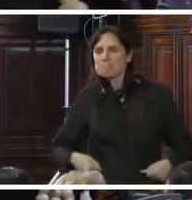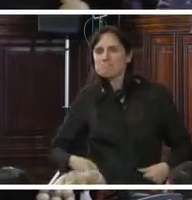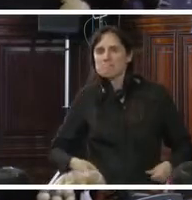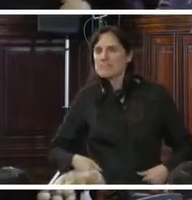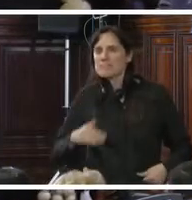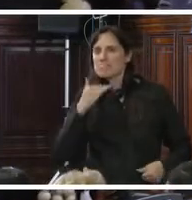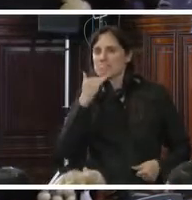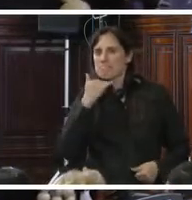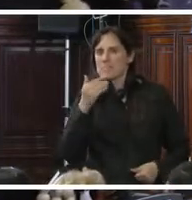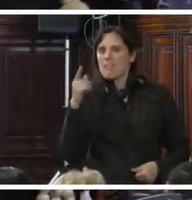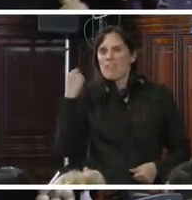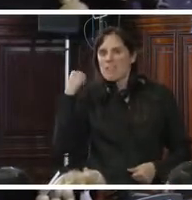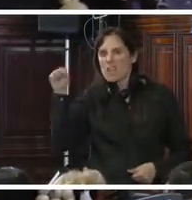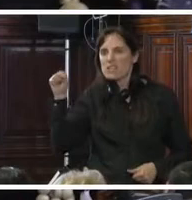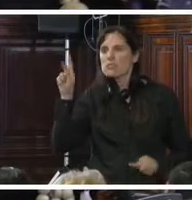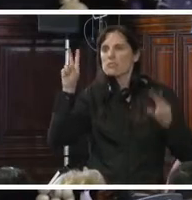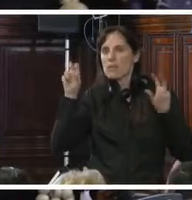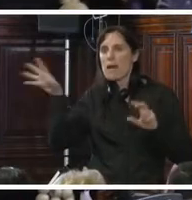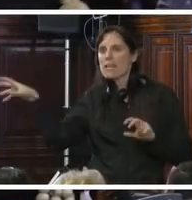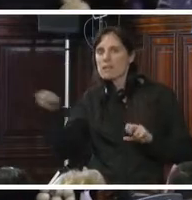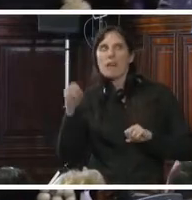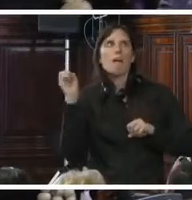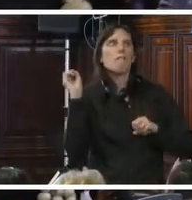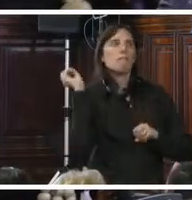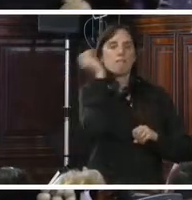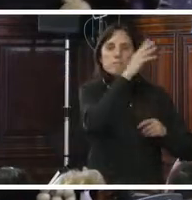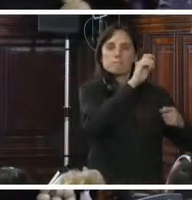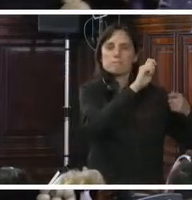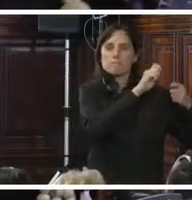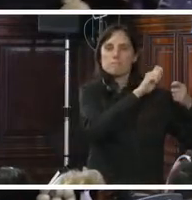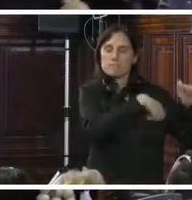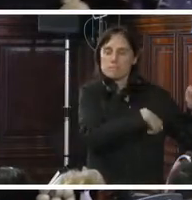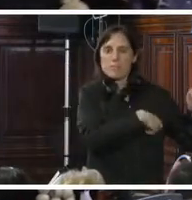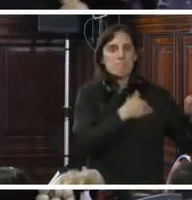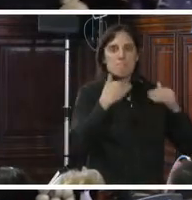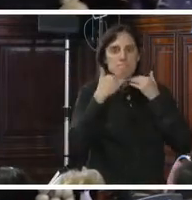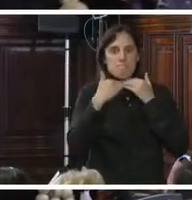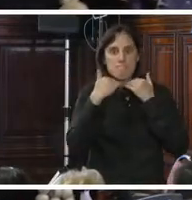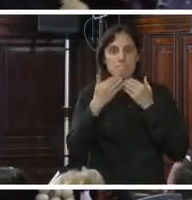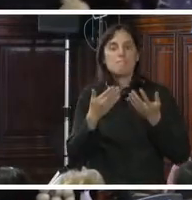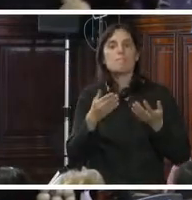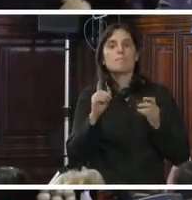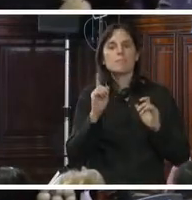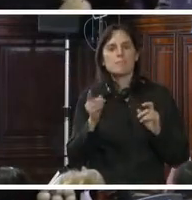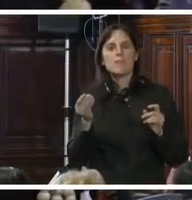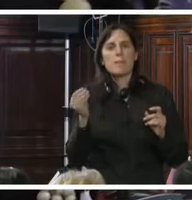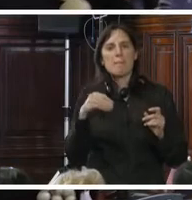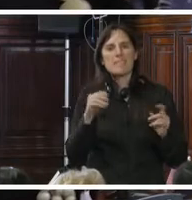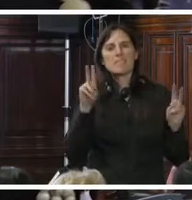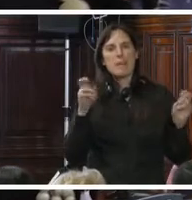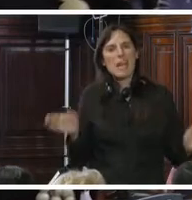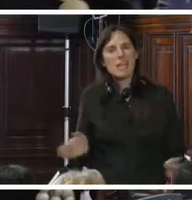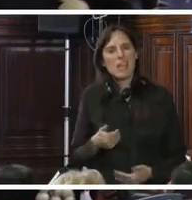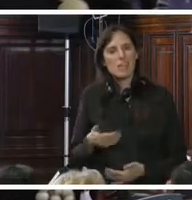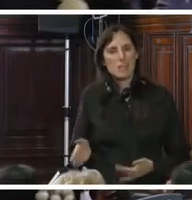desconocimiento de los mismos elementos de la trata de personas impide que estos casos puedan ser resueltos. Además, el uso de estereotipos de género en el